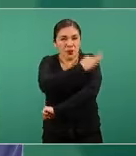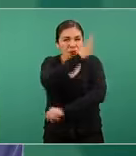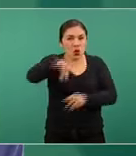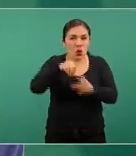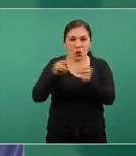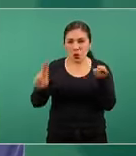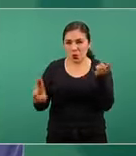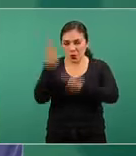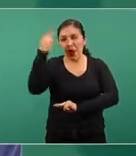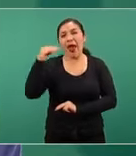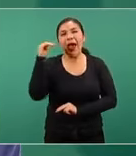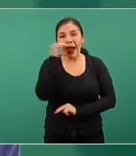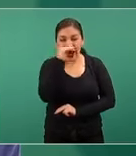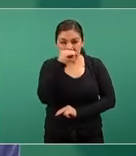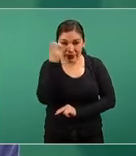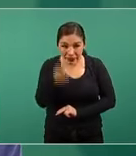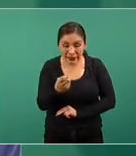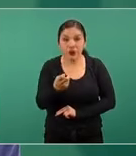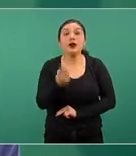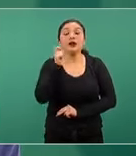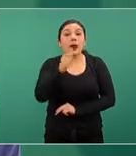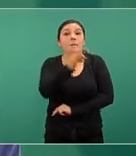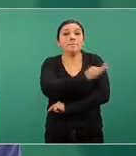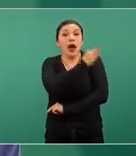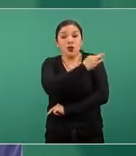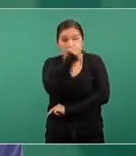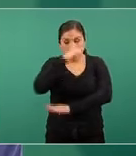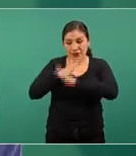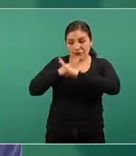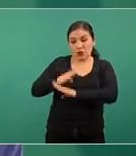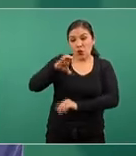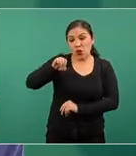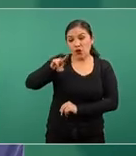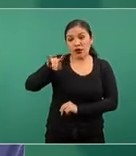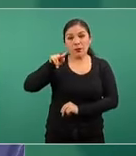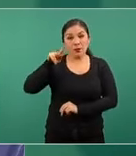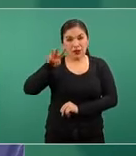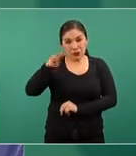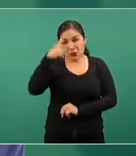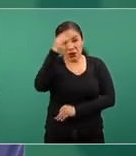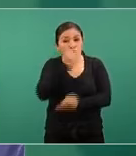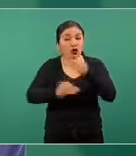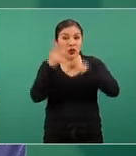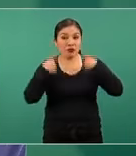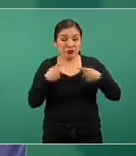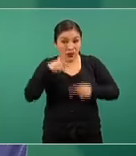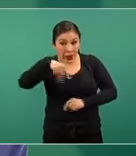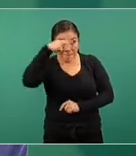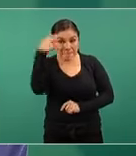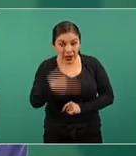universal, gratuita, es decir, vacuna contra el COVID para todas las personas en México,